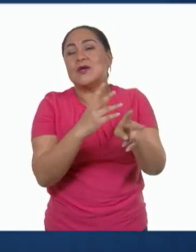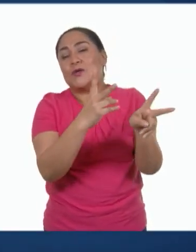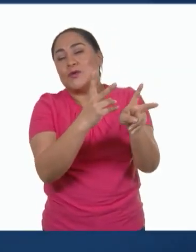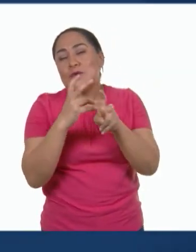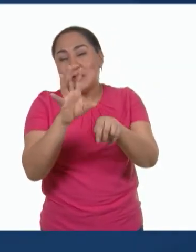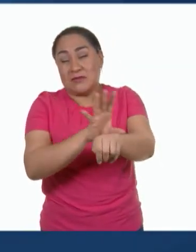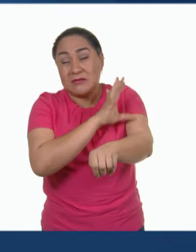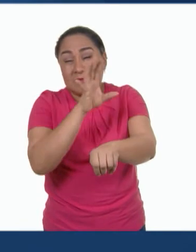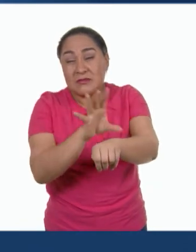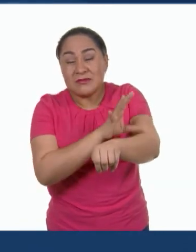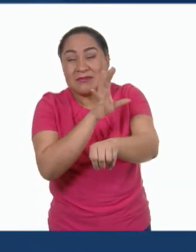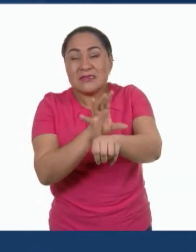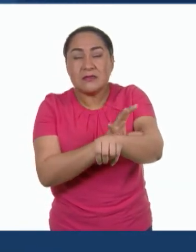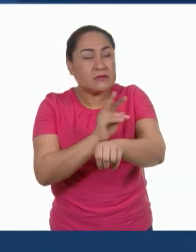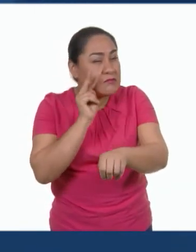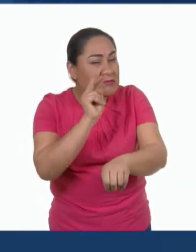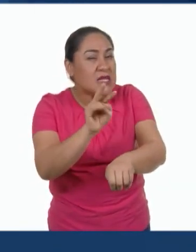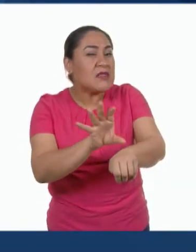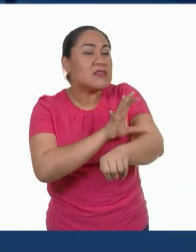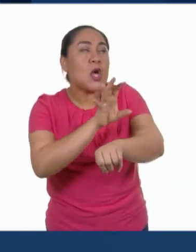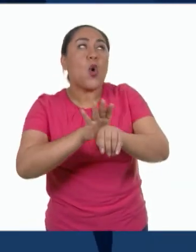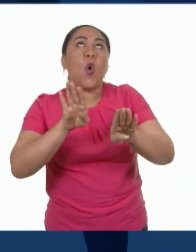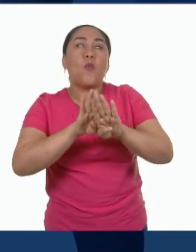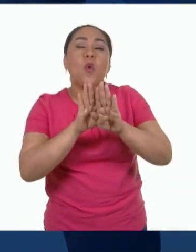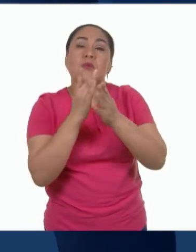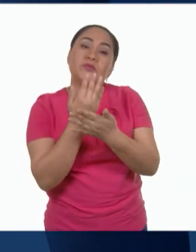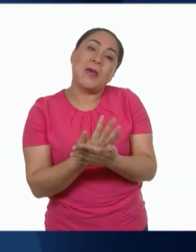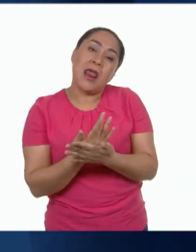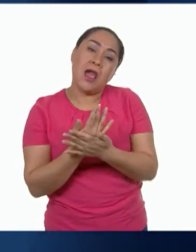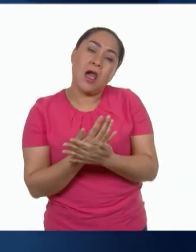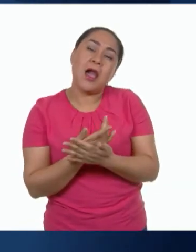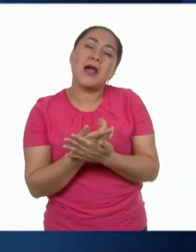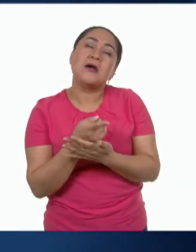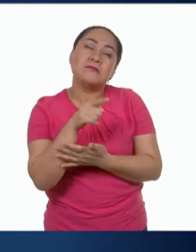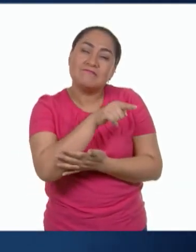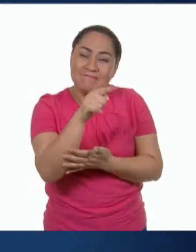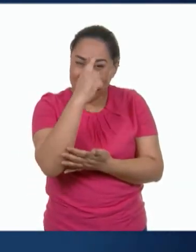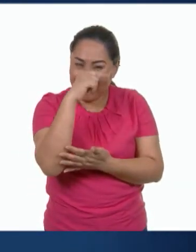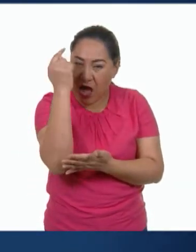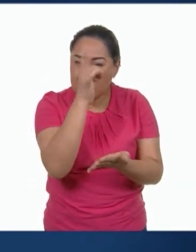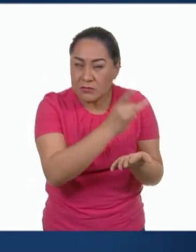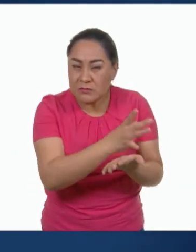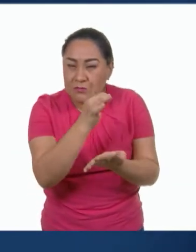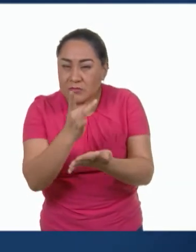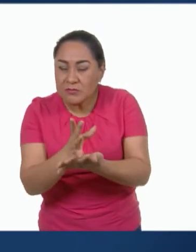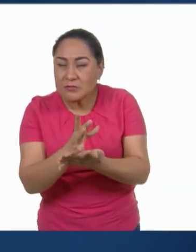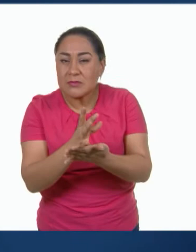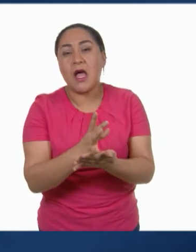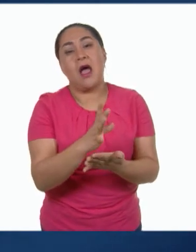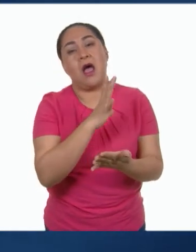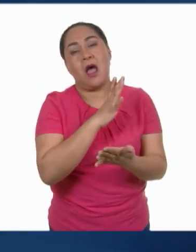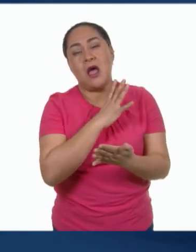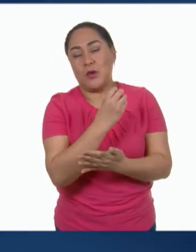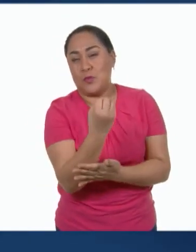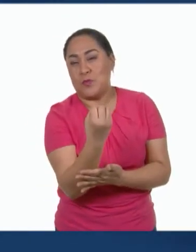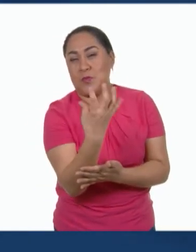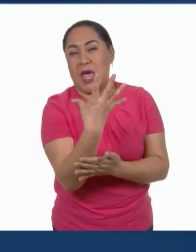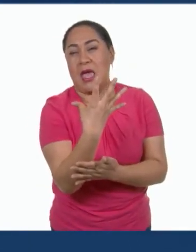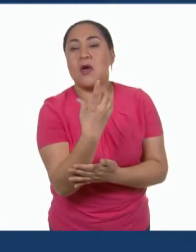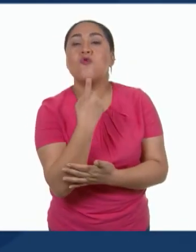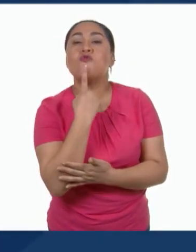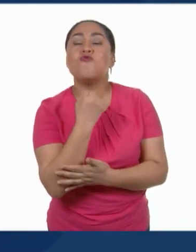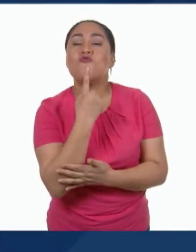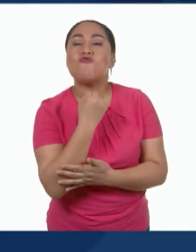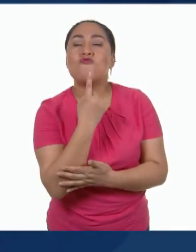electricidad se conoce como energía en espera. Identifícala fácilmente en los aparatos con display o que aún apagados